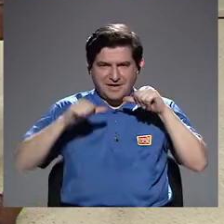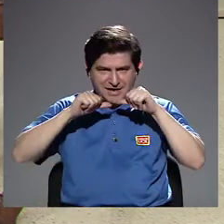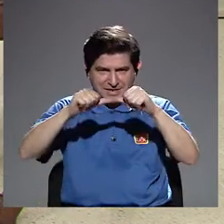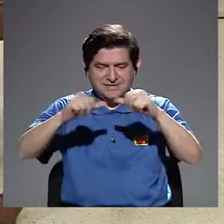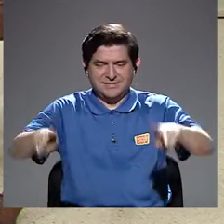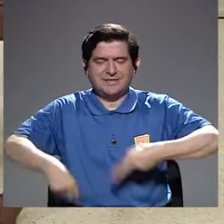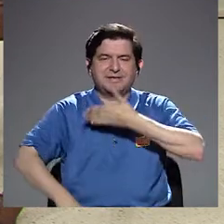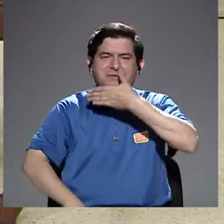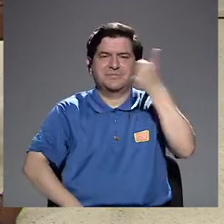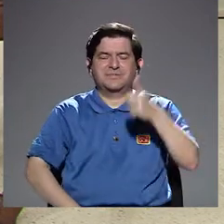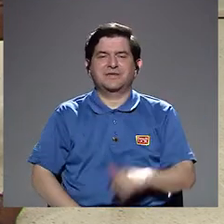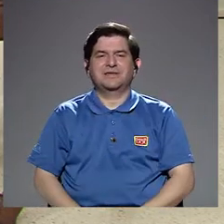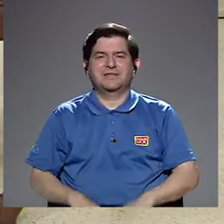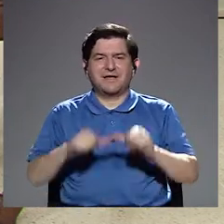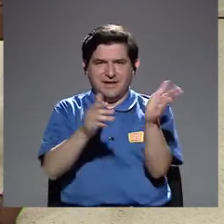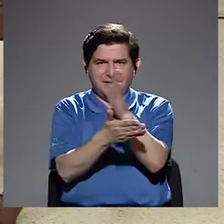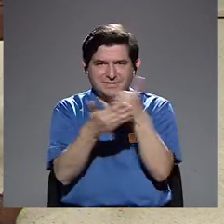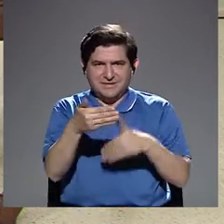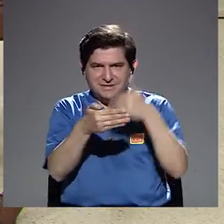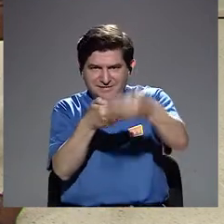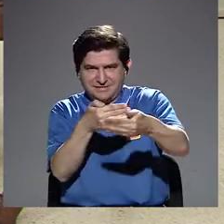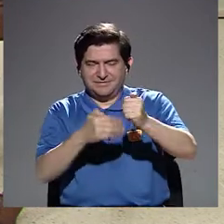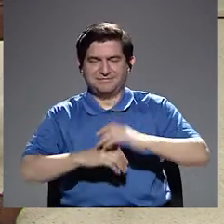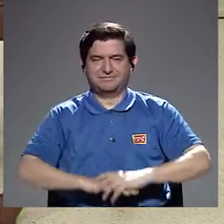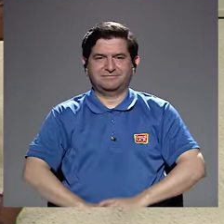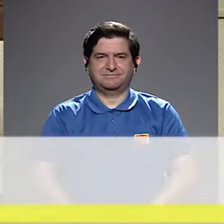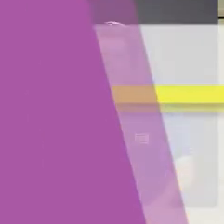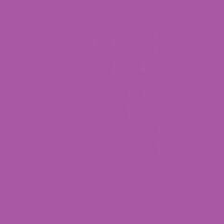a que continúen con más de Vivir Mejor en nuestro siguiente segmento.